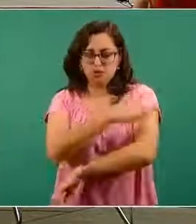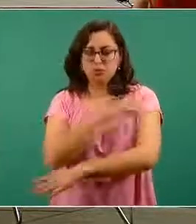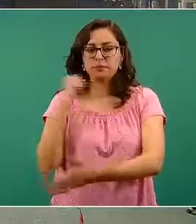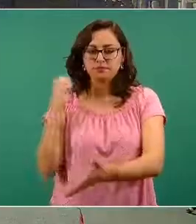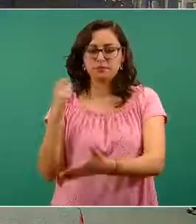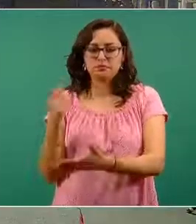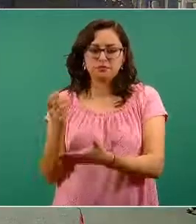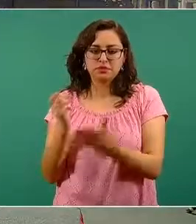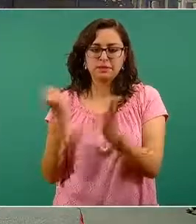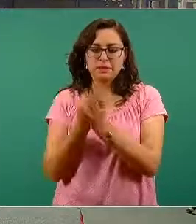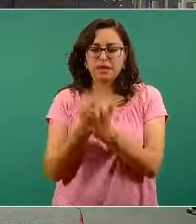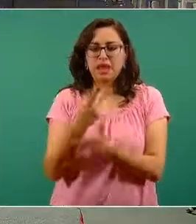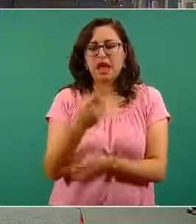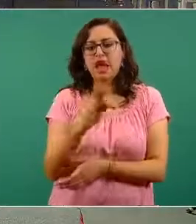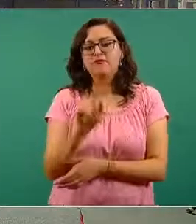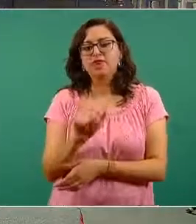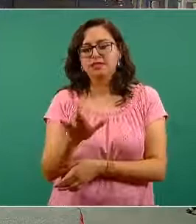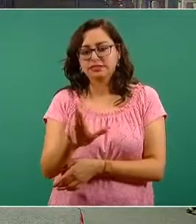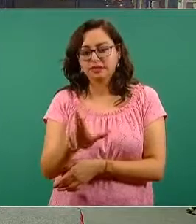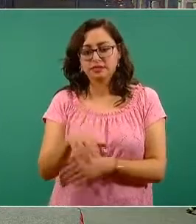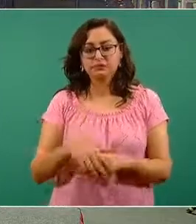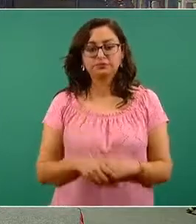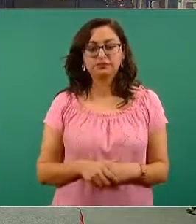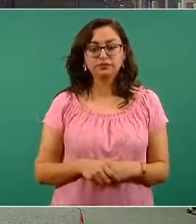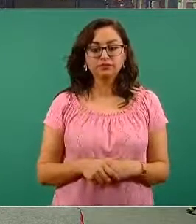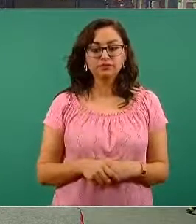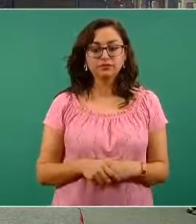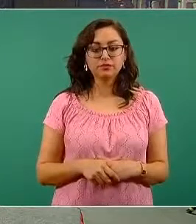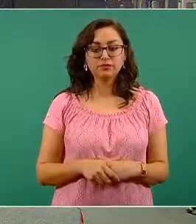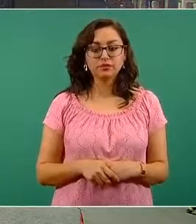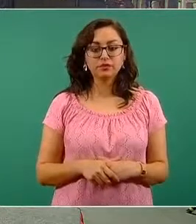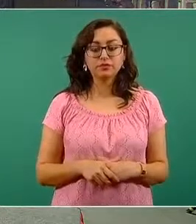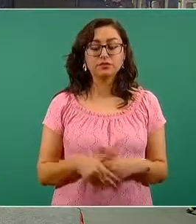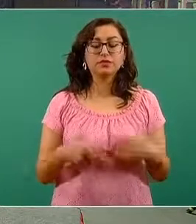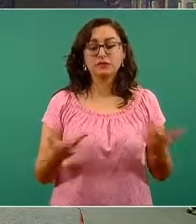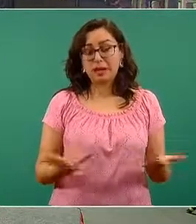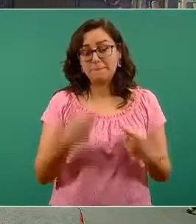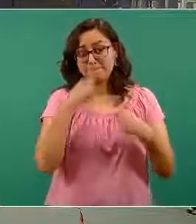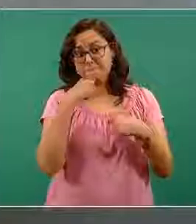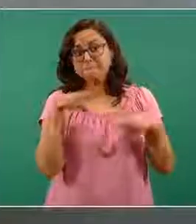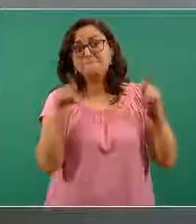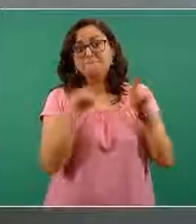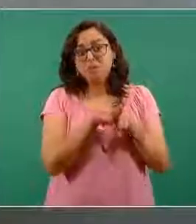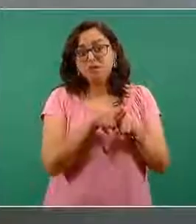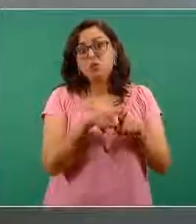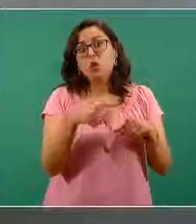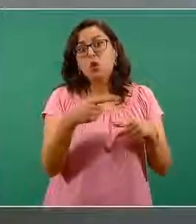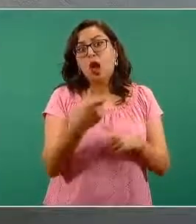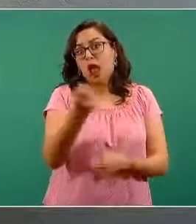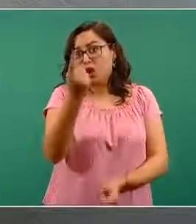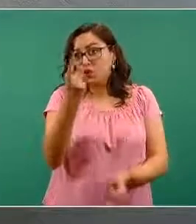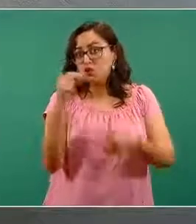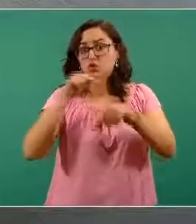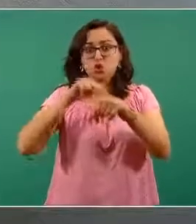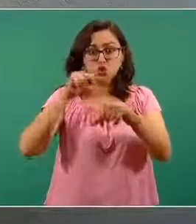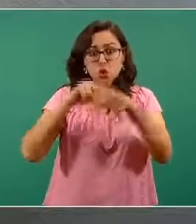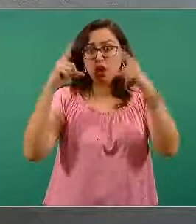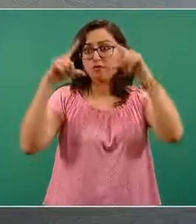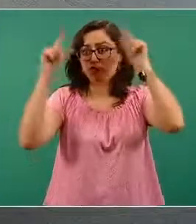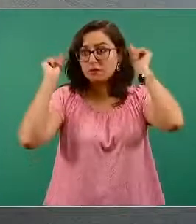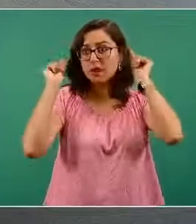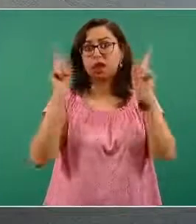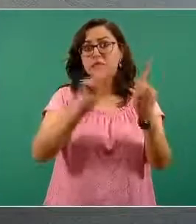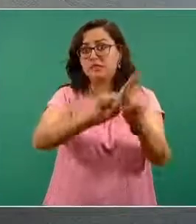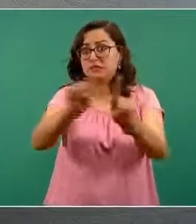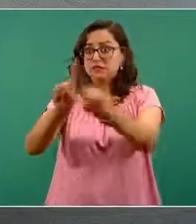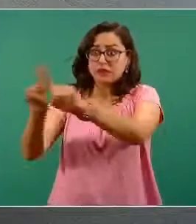Y también con estos cargamentos de Pfizer se va a vacunar al personal que no necesariamente está en área COVID, pero que también estaba contemplado en